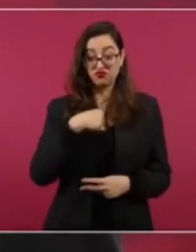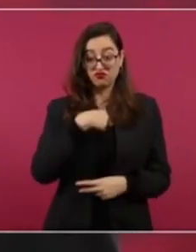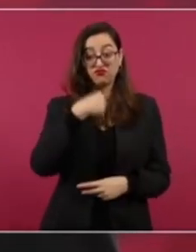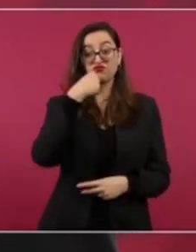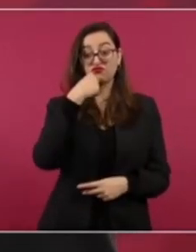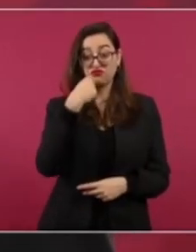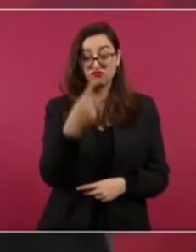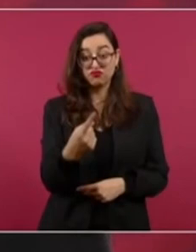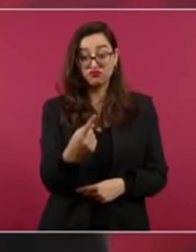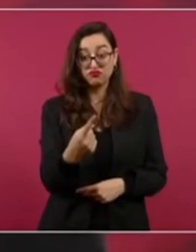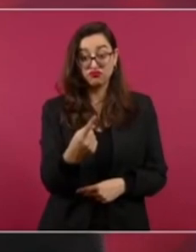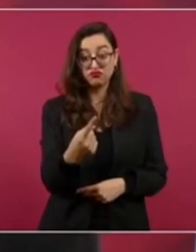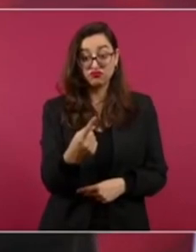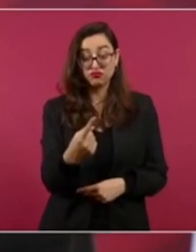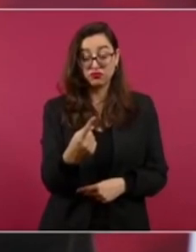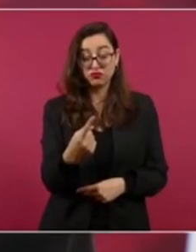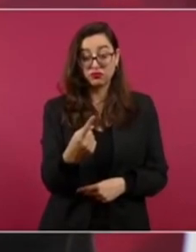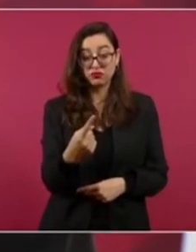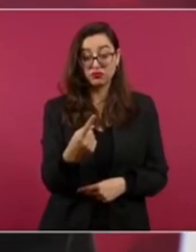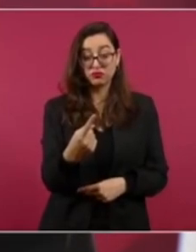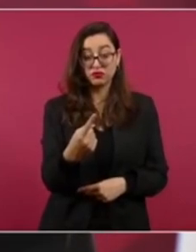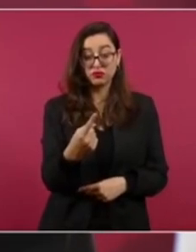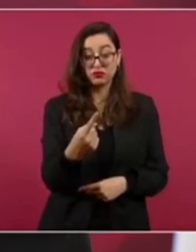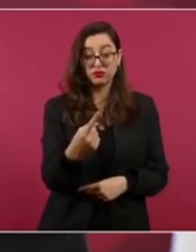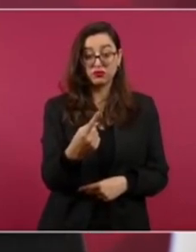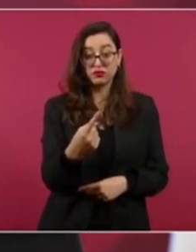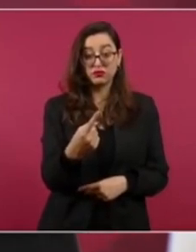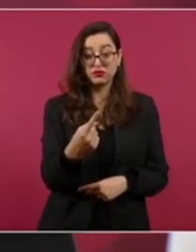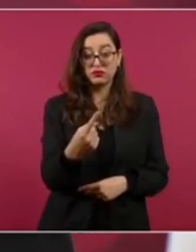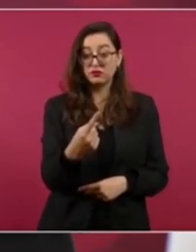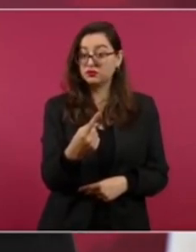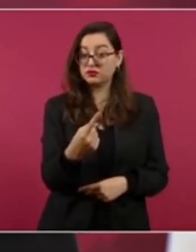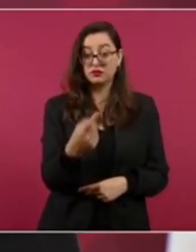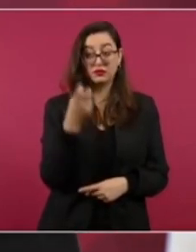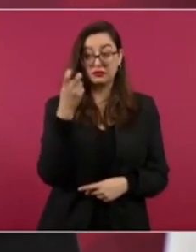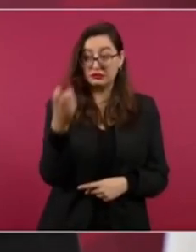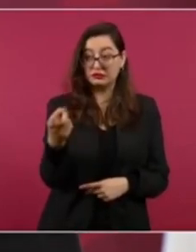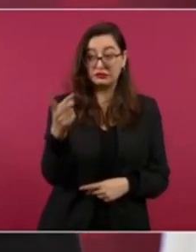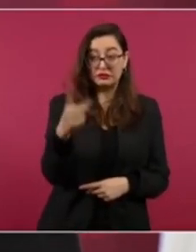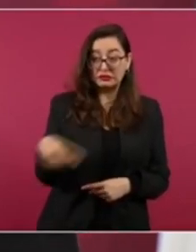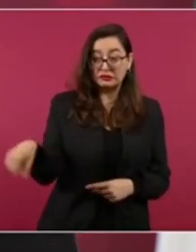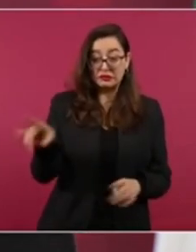que además de una habileza,